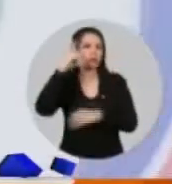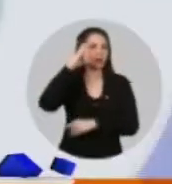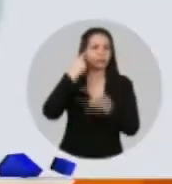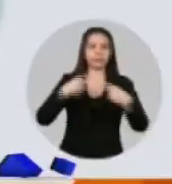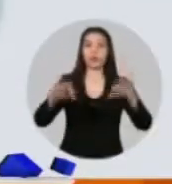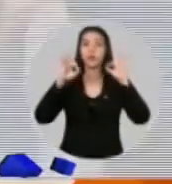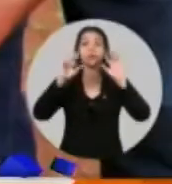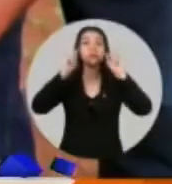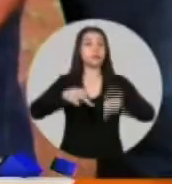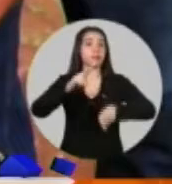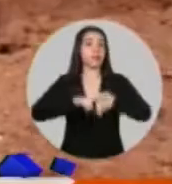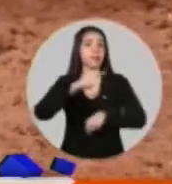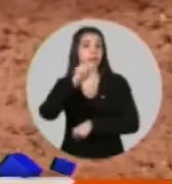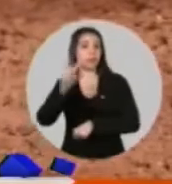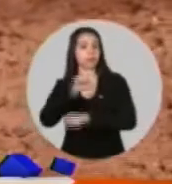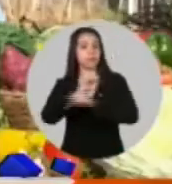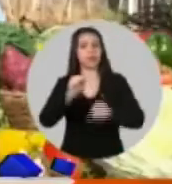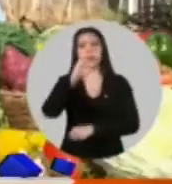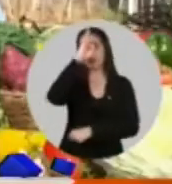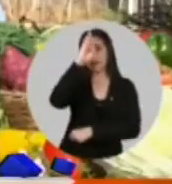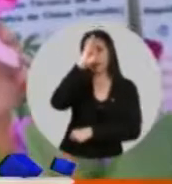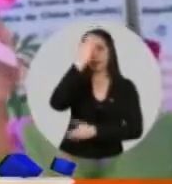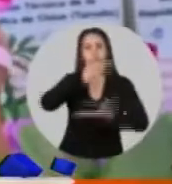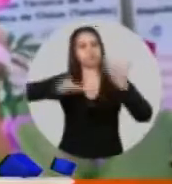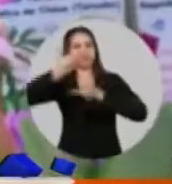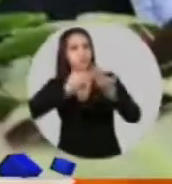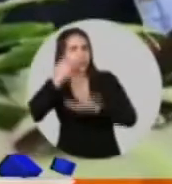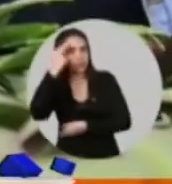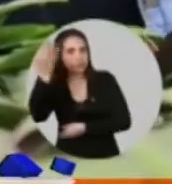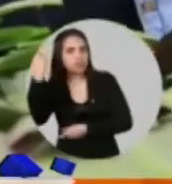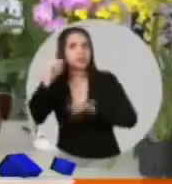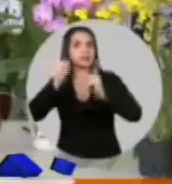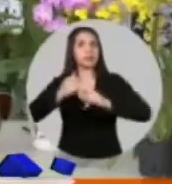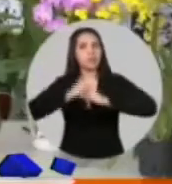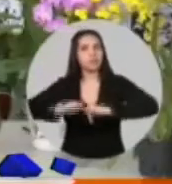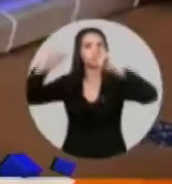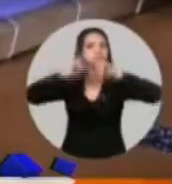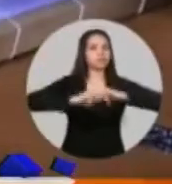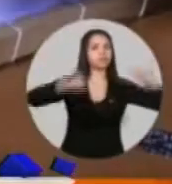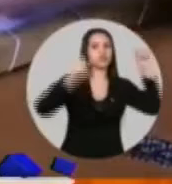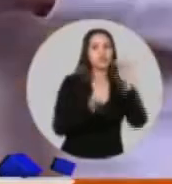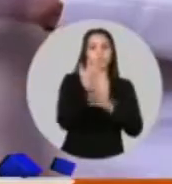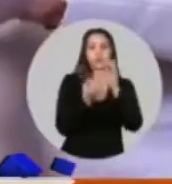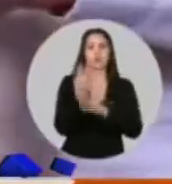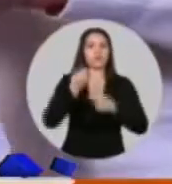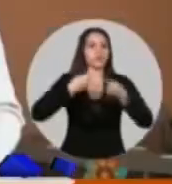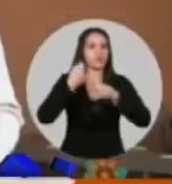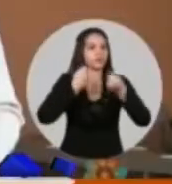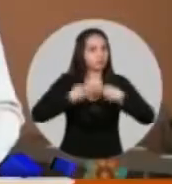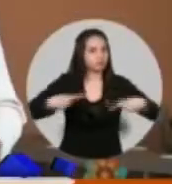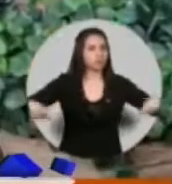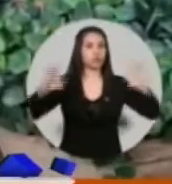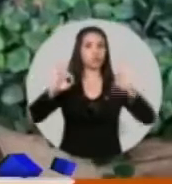quiere. De verdad se quiere. Se quiere tener una promoción. tutoriales. Hay gente que necesita... No, de verdad. Pero es que... Pero no